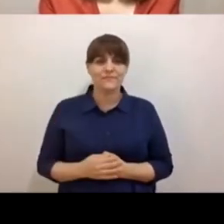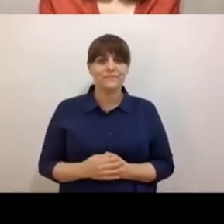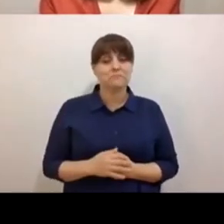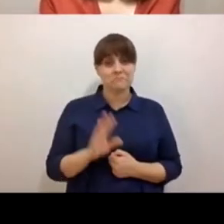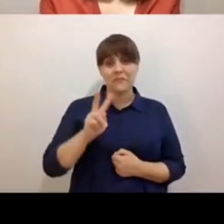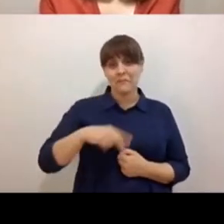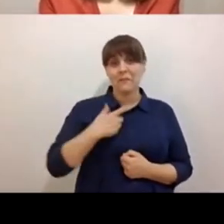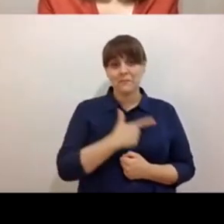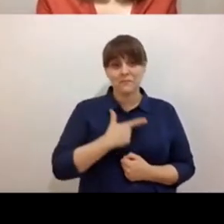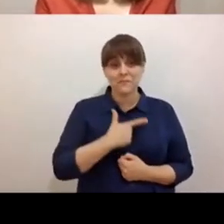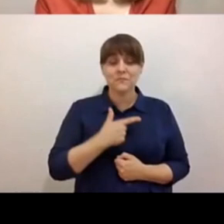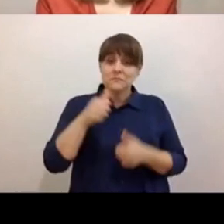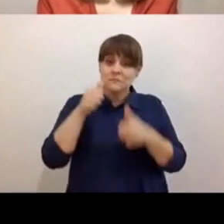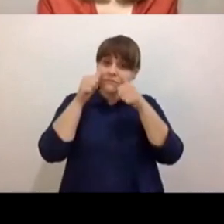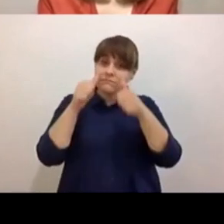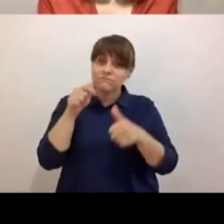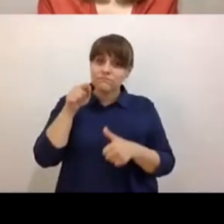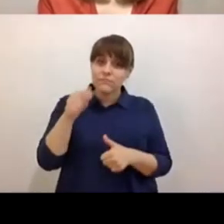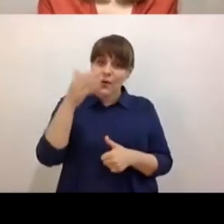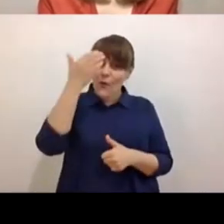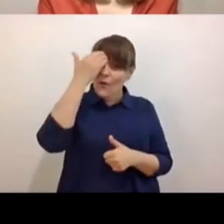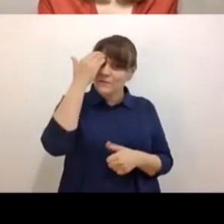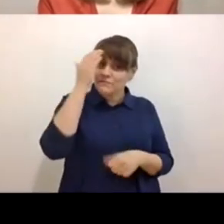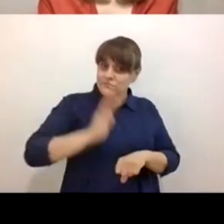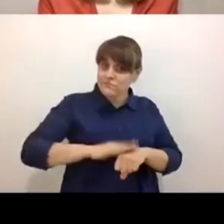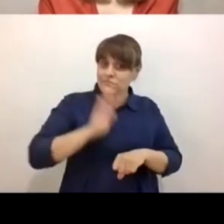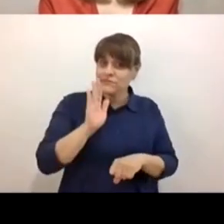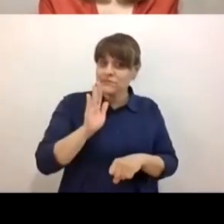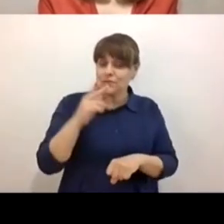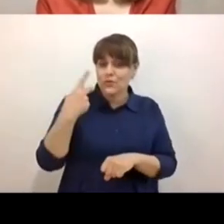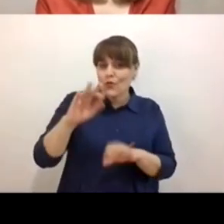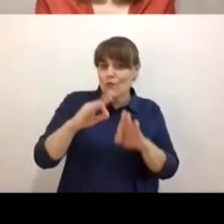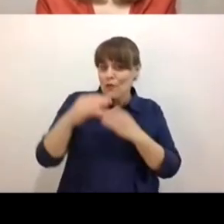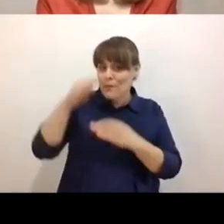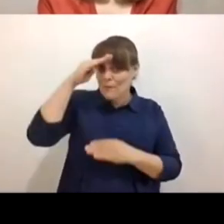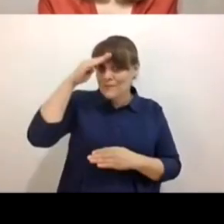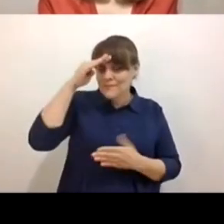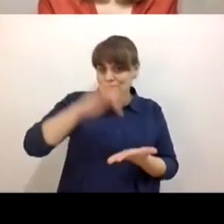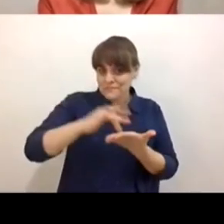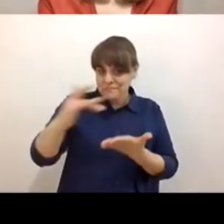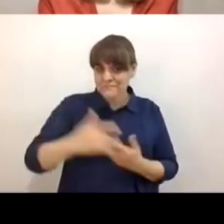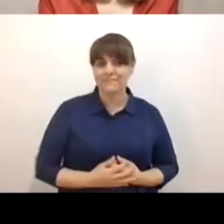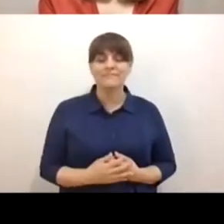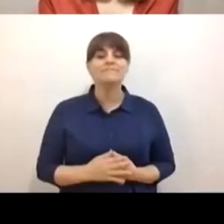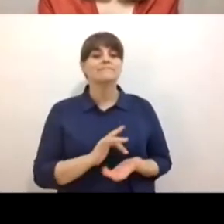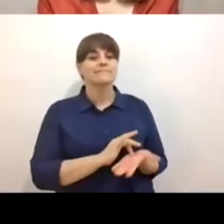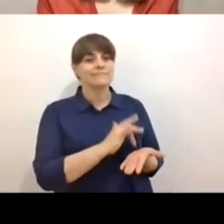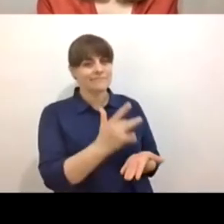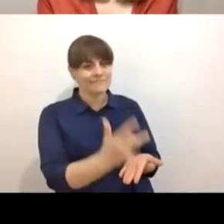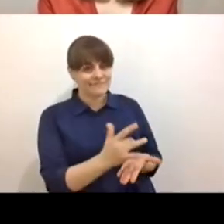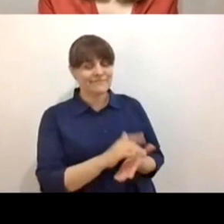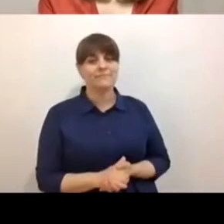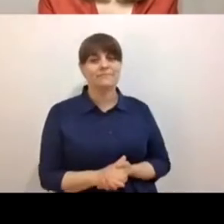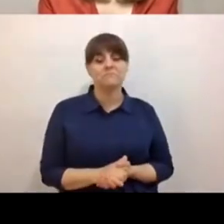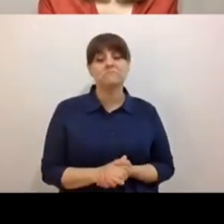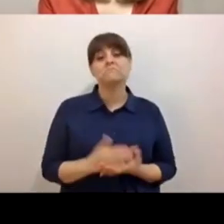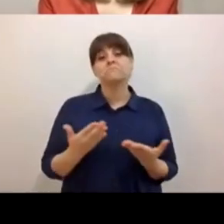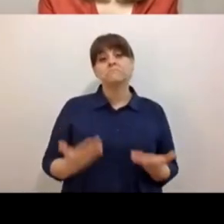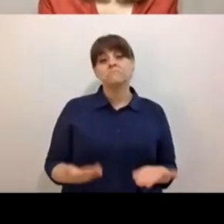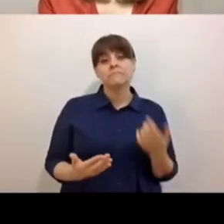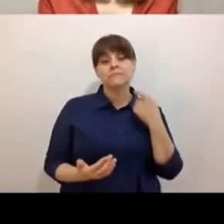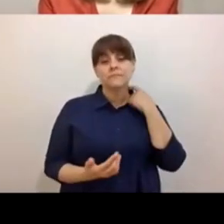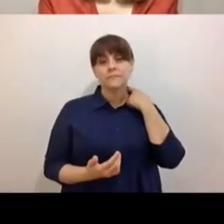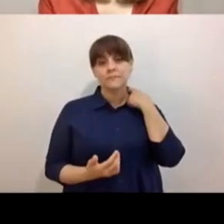escucharte y de conocerte más a través de tu pensamiento. Muchas gracias. Pues justo quiero empezar